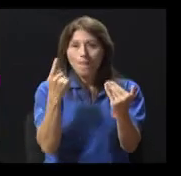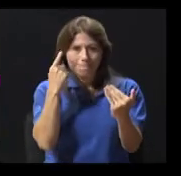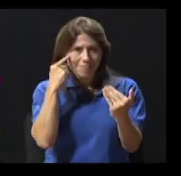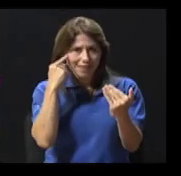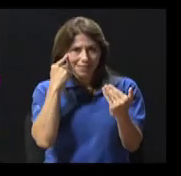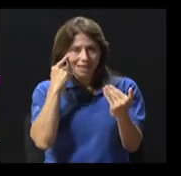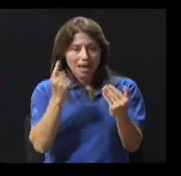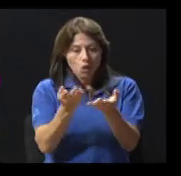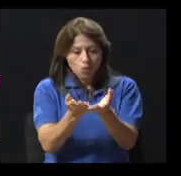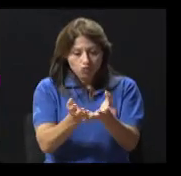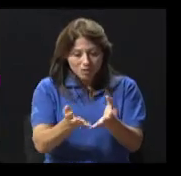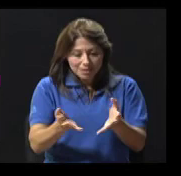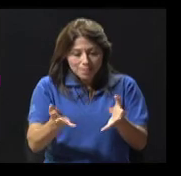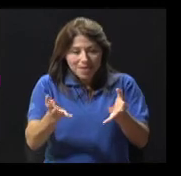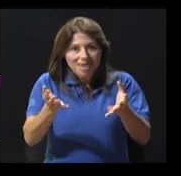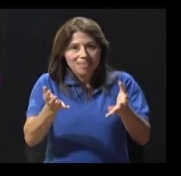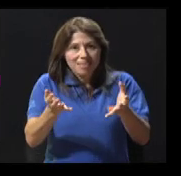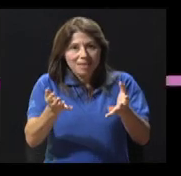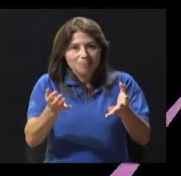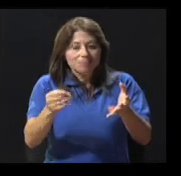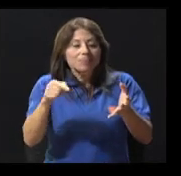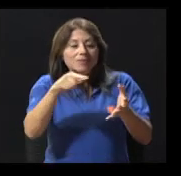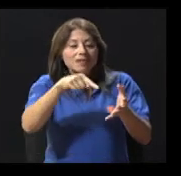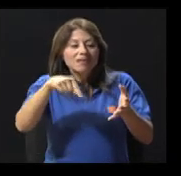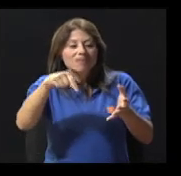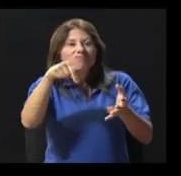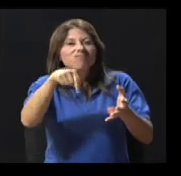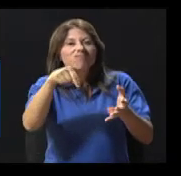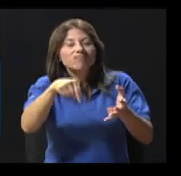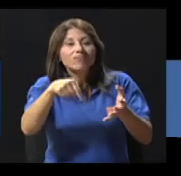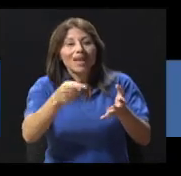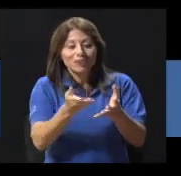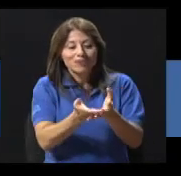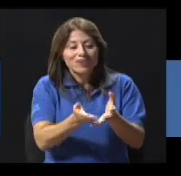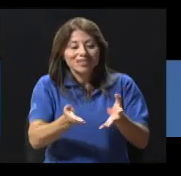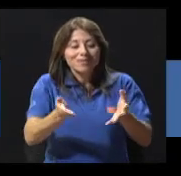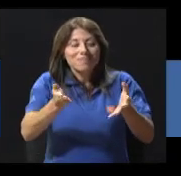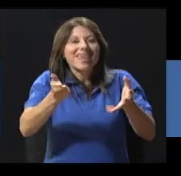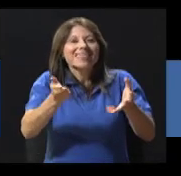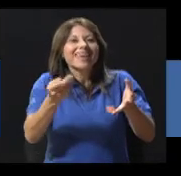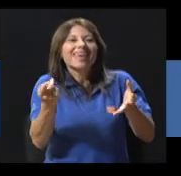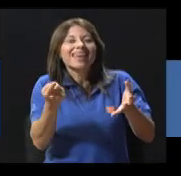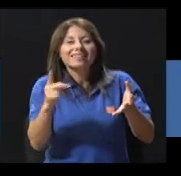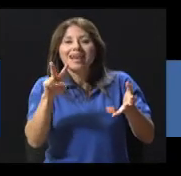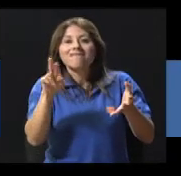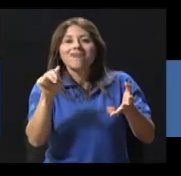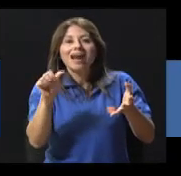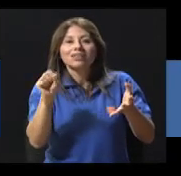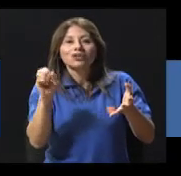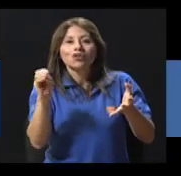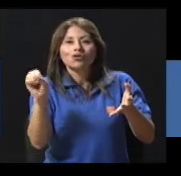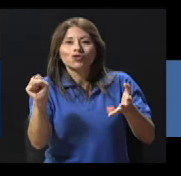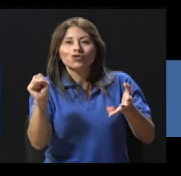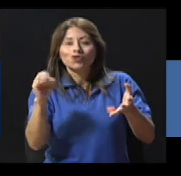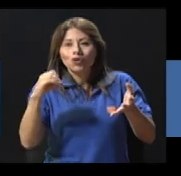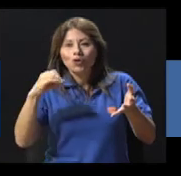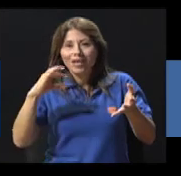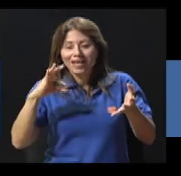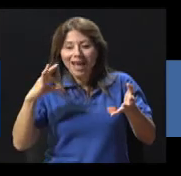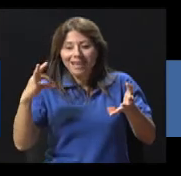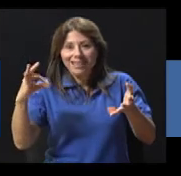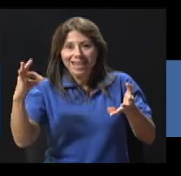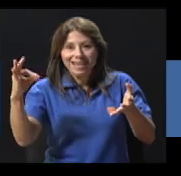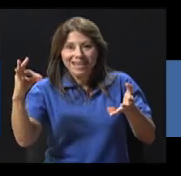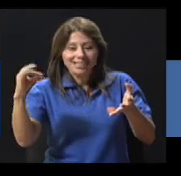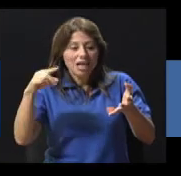contenido. Entonces el recipiente son los vasos sanguíneos, las arterias y el contenido es el volumen sanguíneo